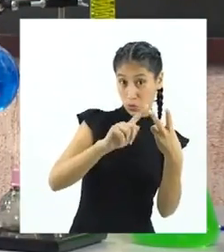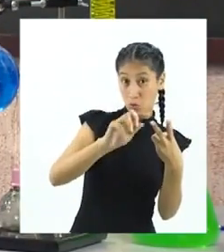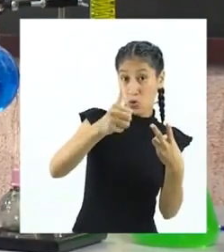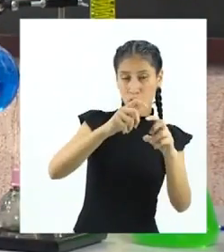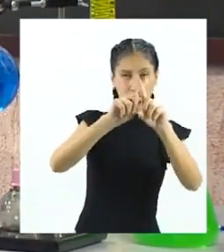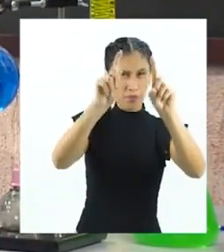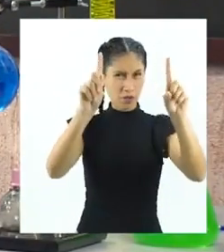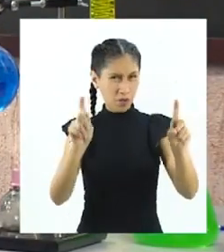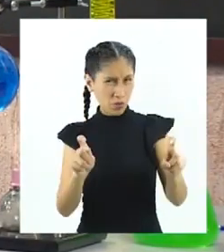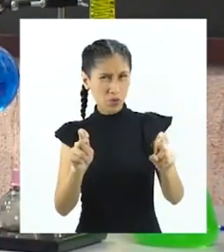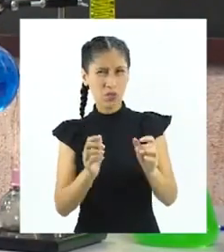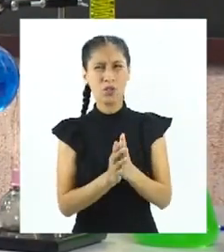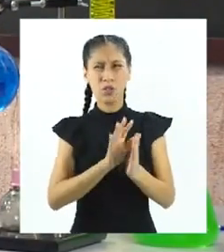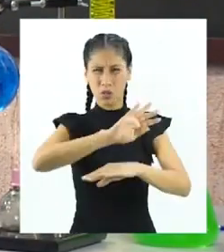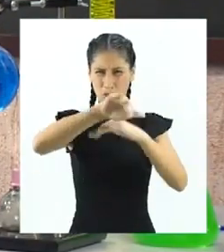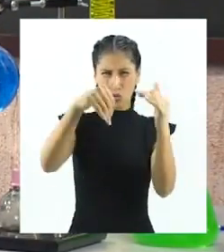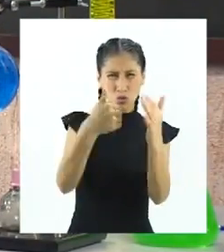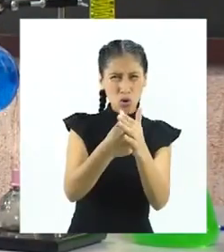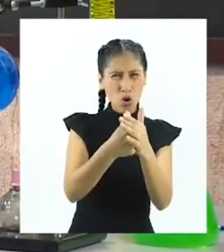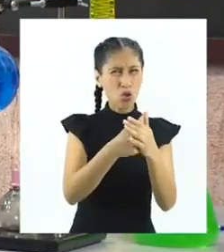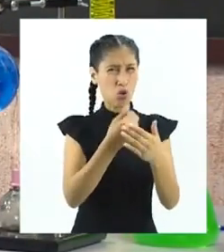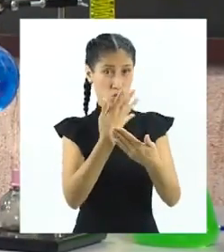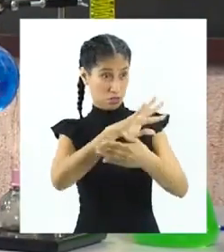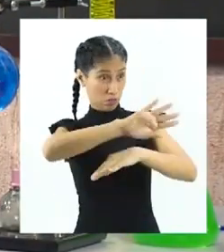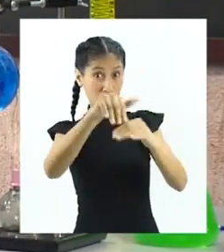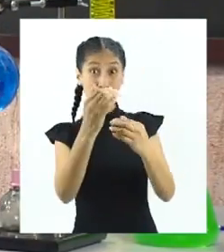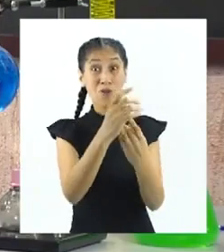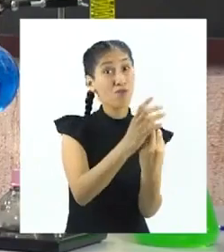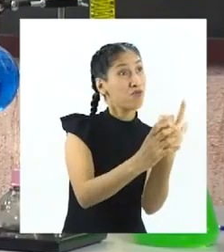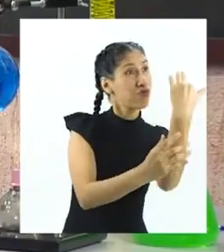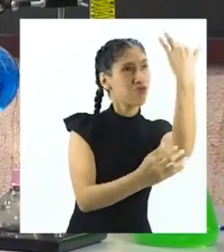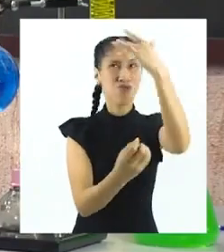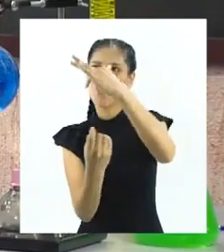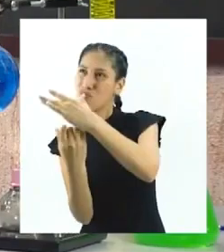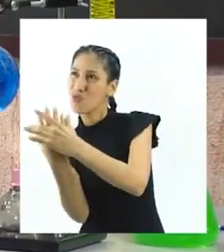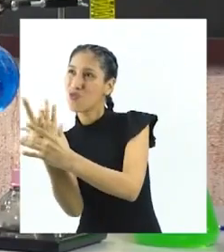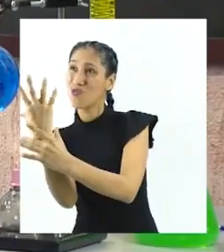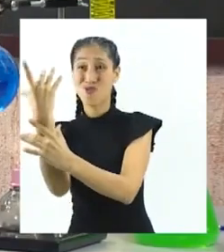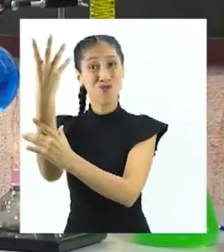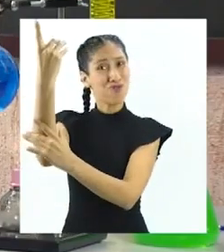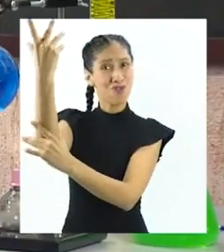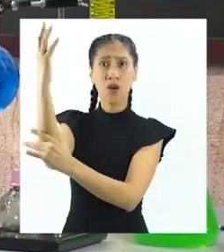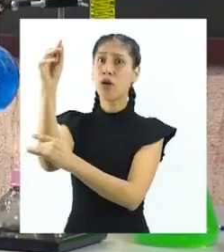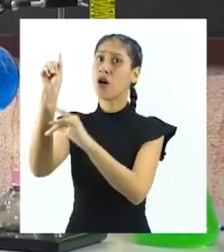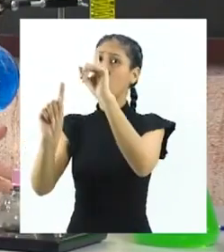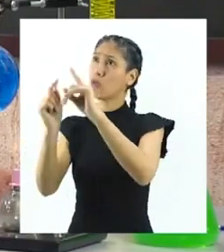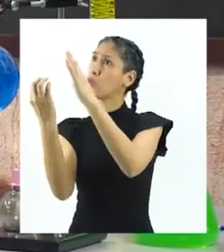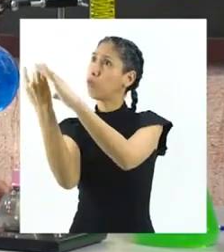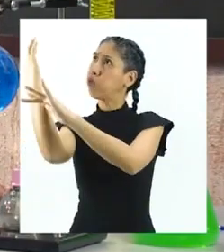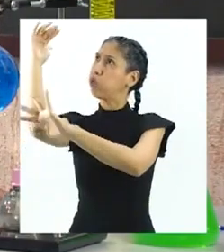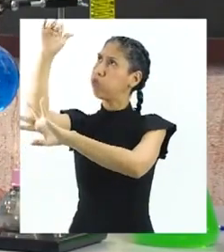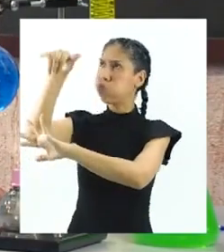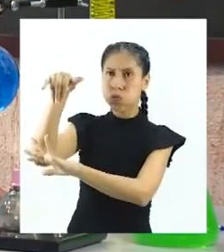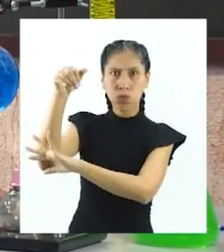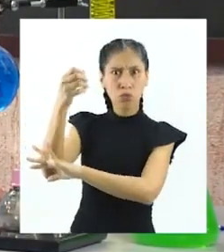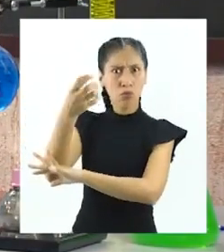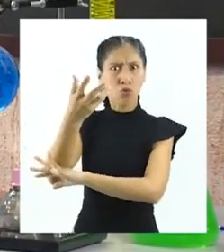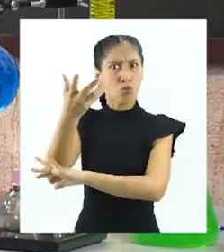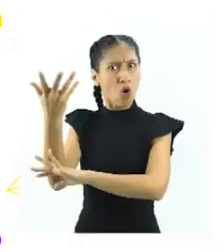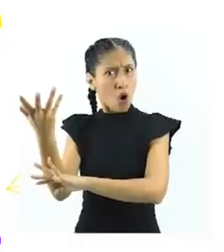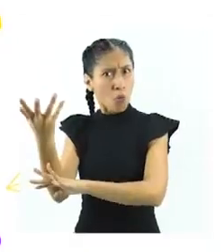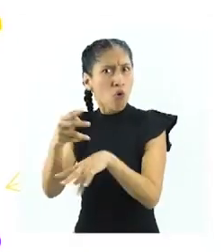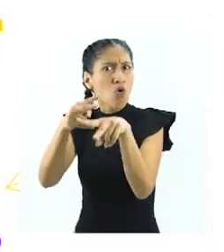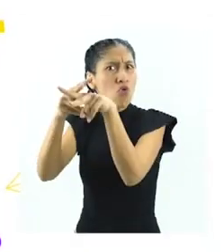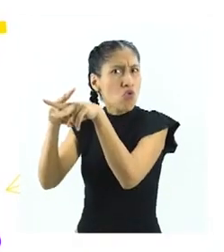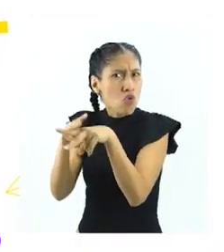podemos controlar las plagas que perjudican a las deliciosas plantas en la selva? encima, llegan antes de que yo me las